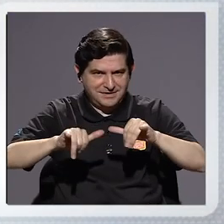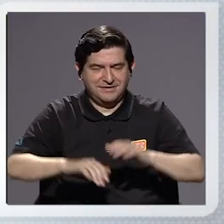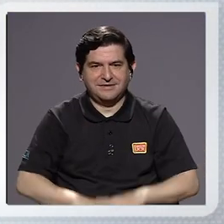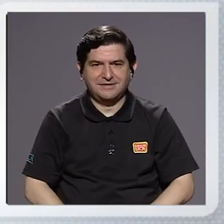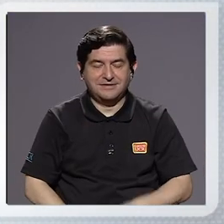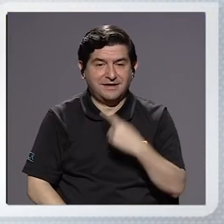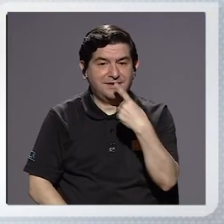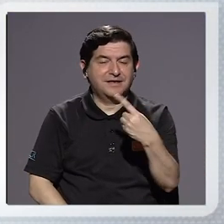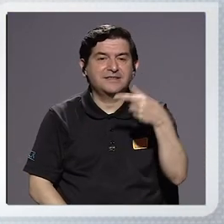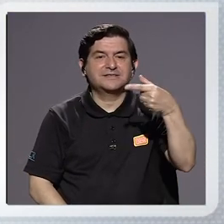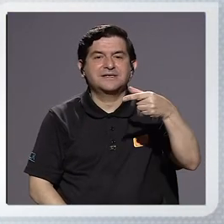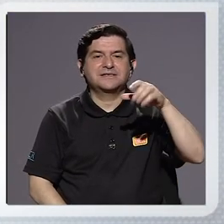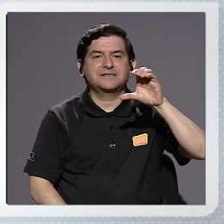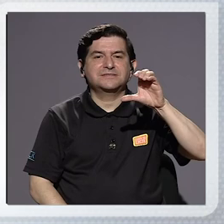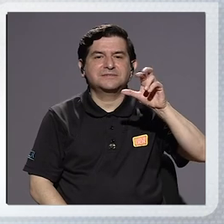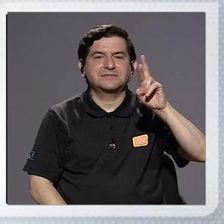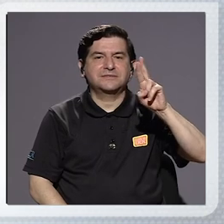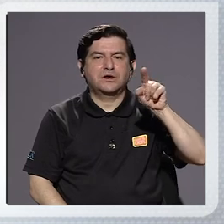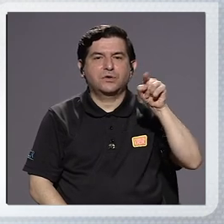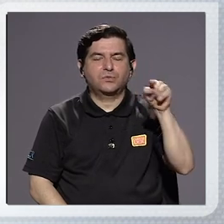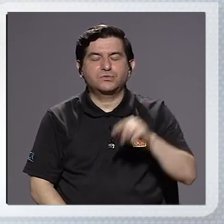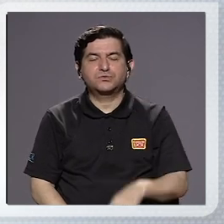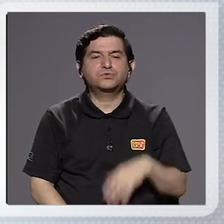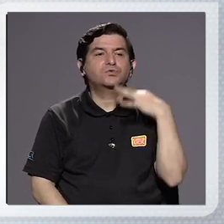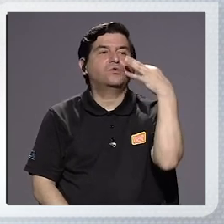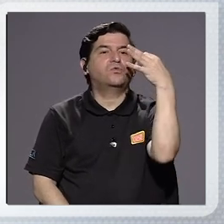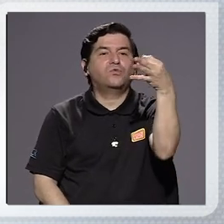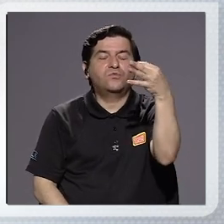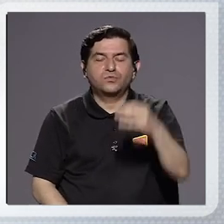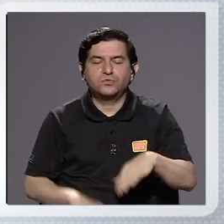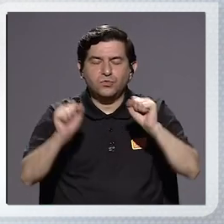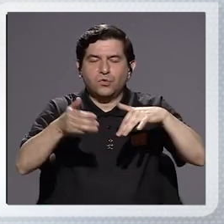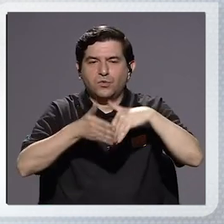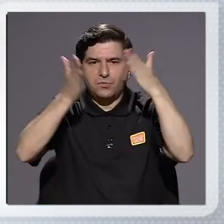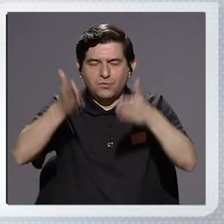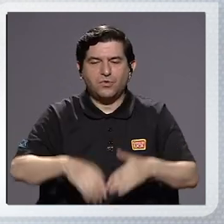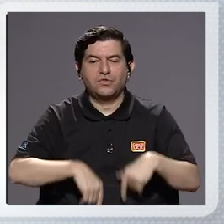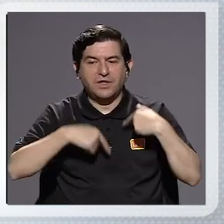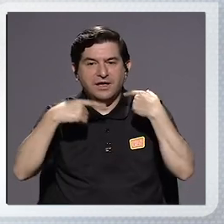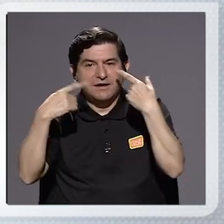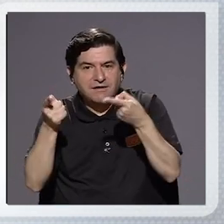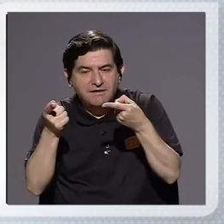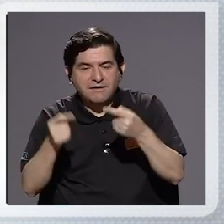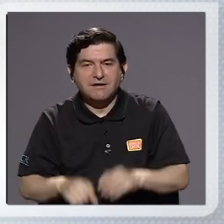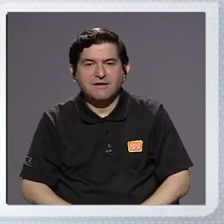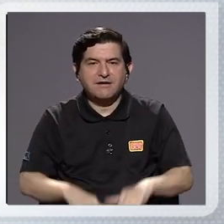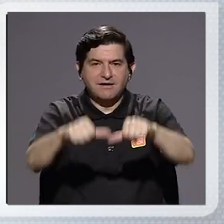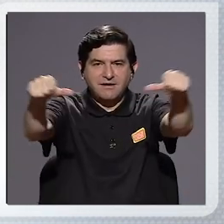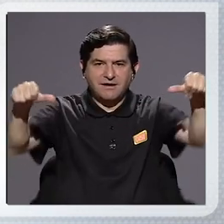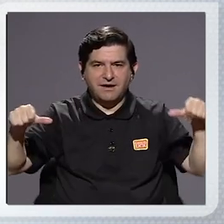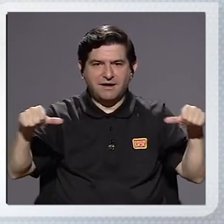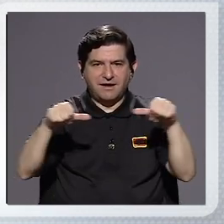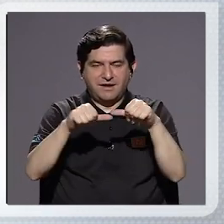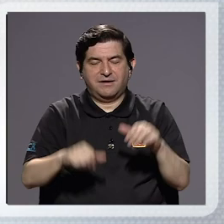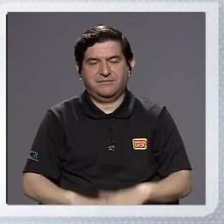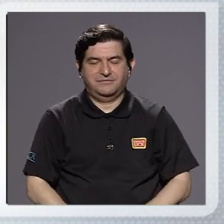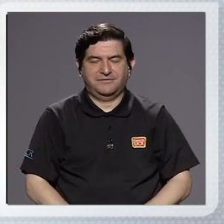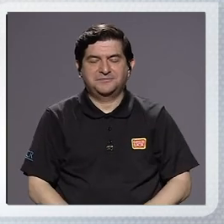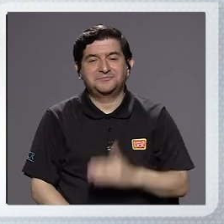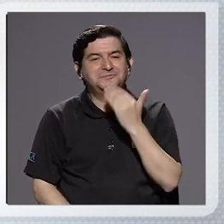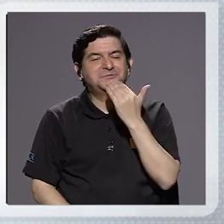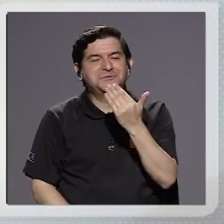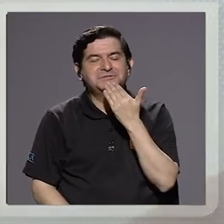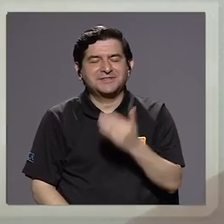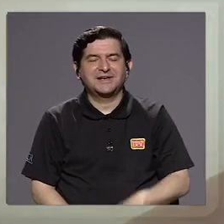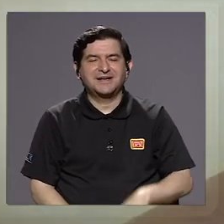doña Giselle de un futuro próximo donde podrían los estudiantes estar en una en una aula al final. Así que muchas